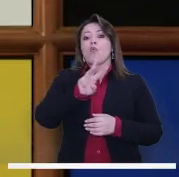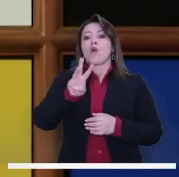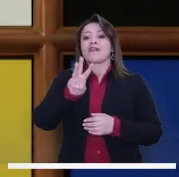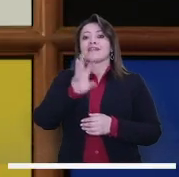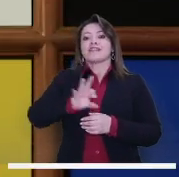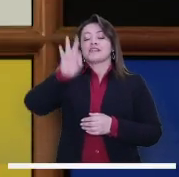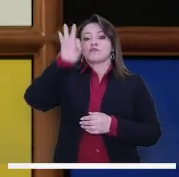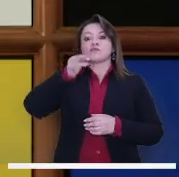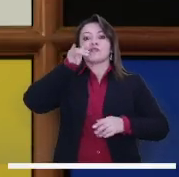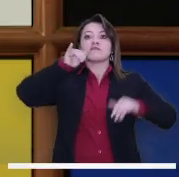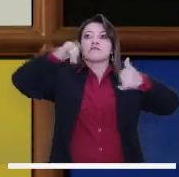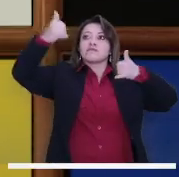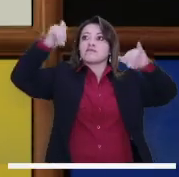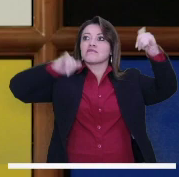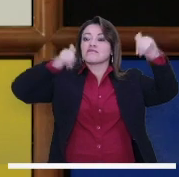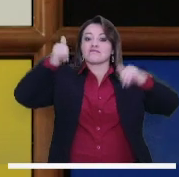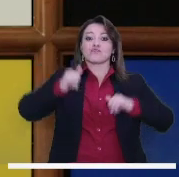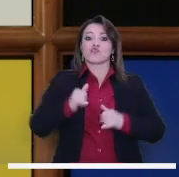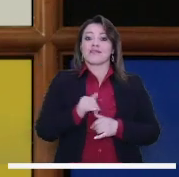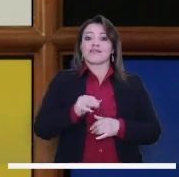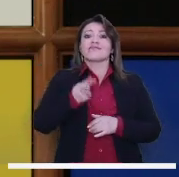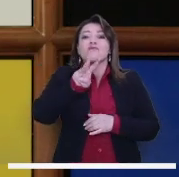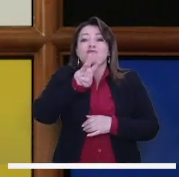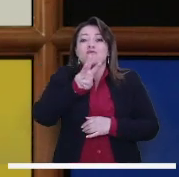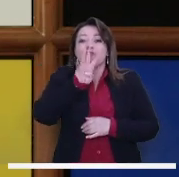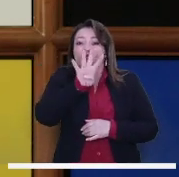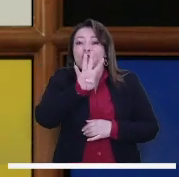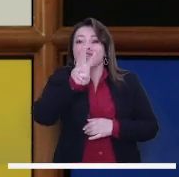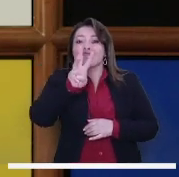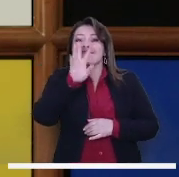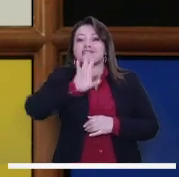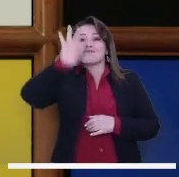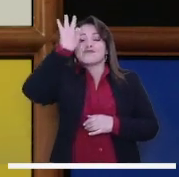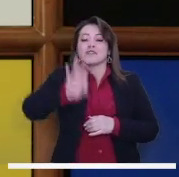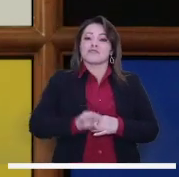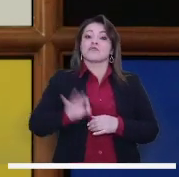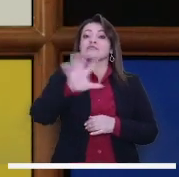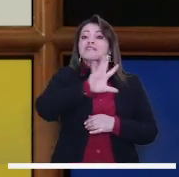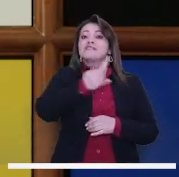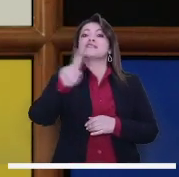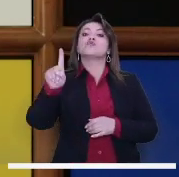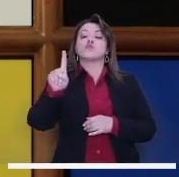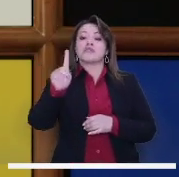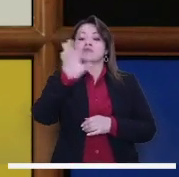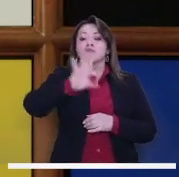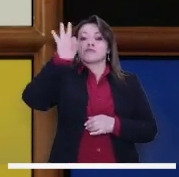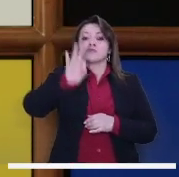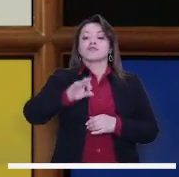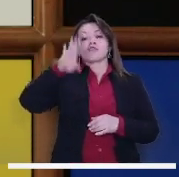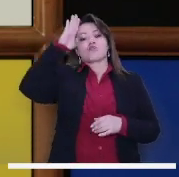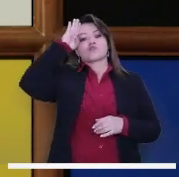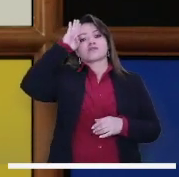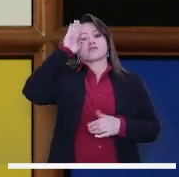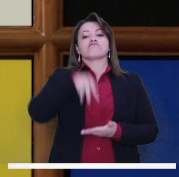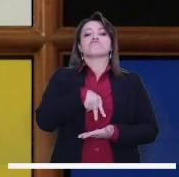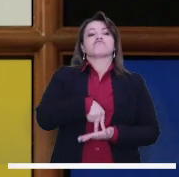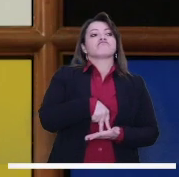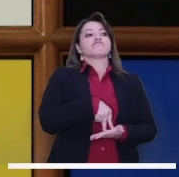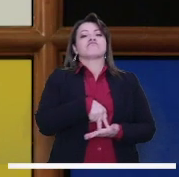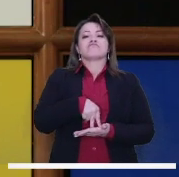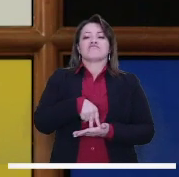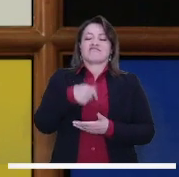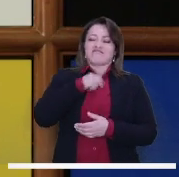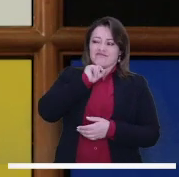estaciones hay videovigilancia en pleno siglo XXI, en el 43%, y solo en el 51% hay presencia policial. Yo que le estoy